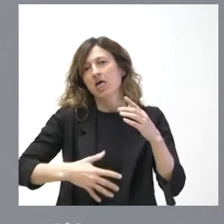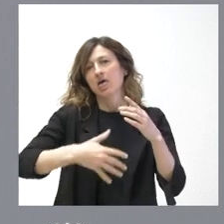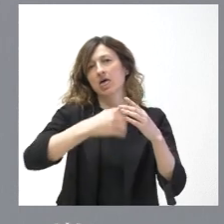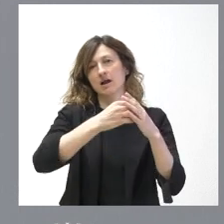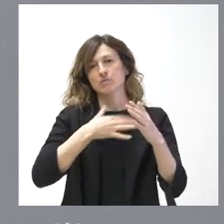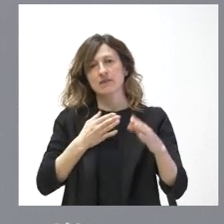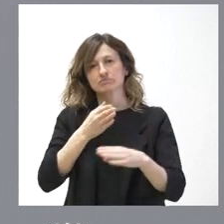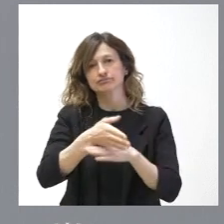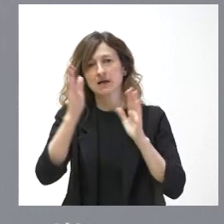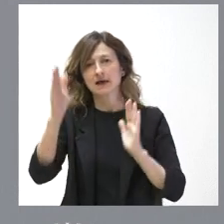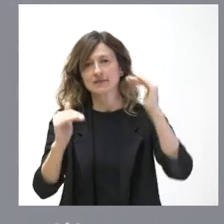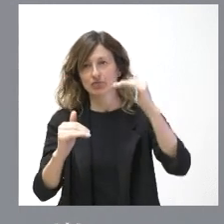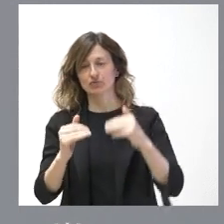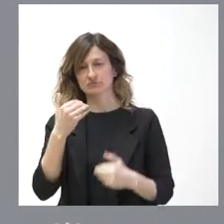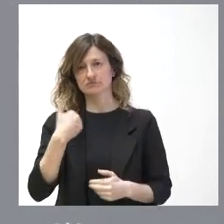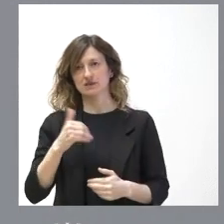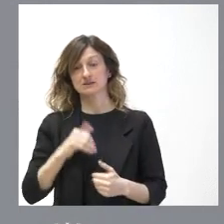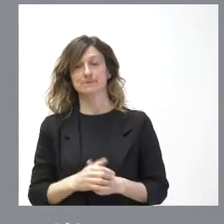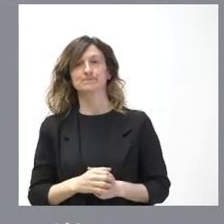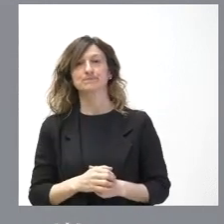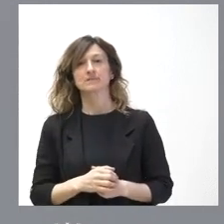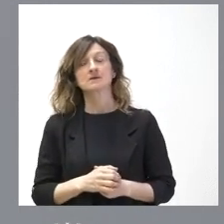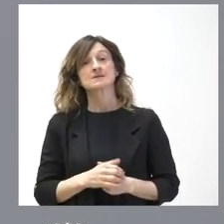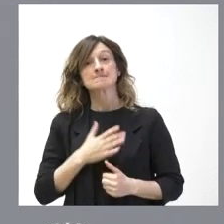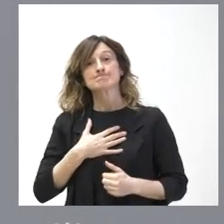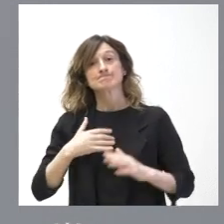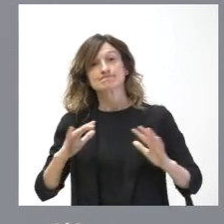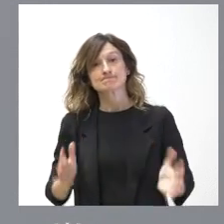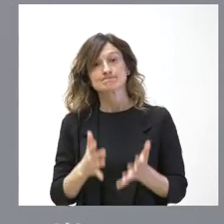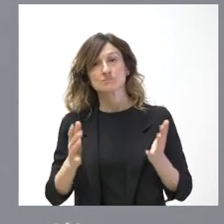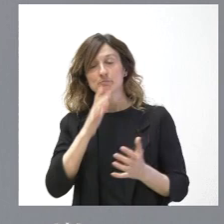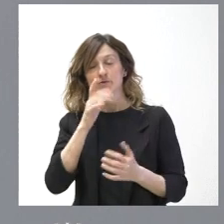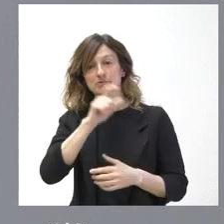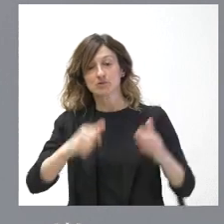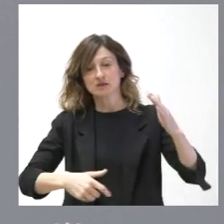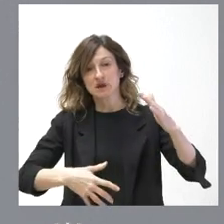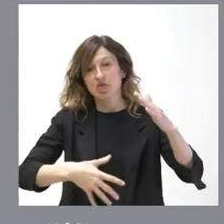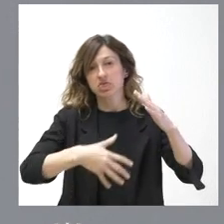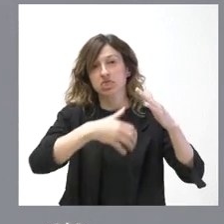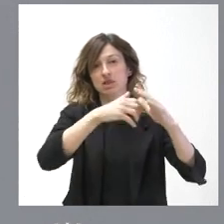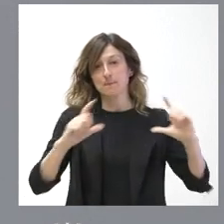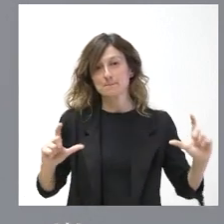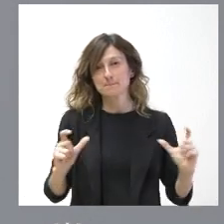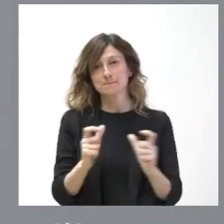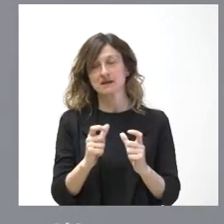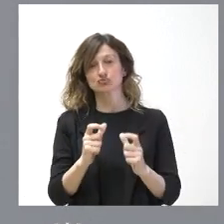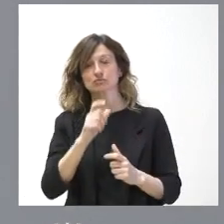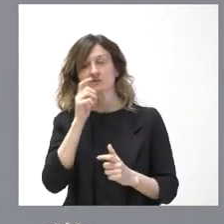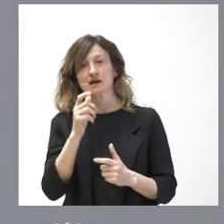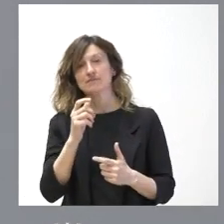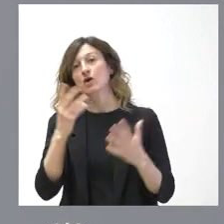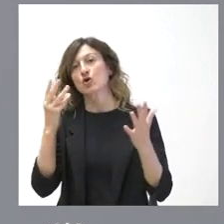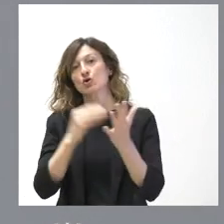para que puedan ser atendidas. Nos anima el saber que estamos reduciendo el número de personas en lista de espera, que lo estamos haciendo ya por octavo